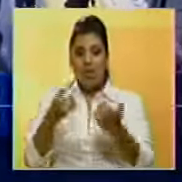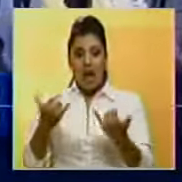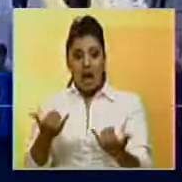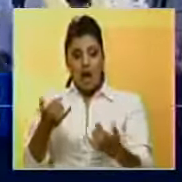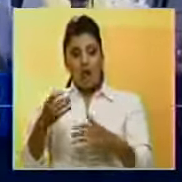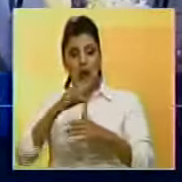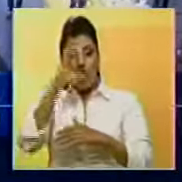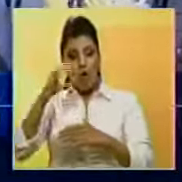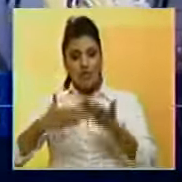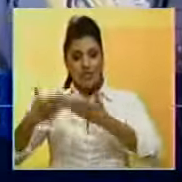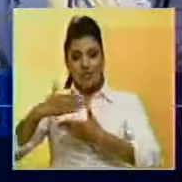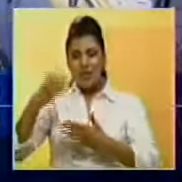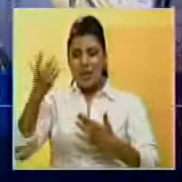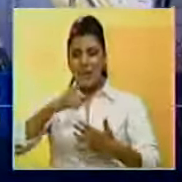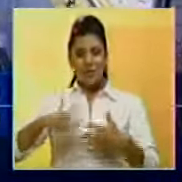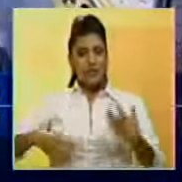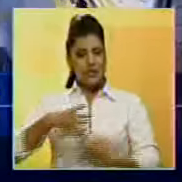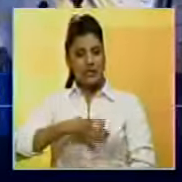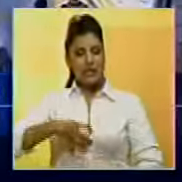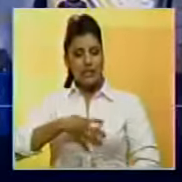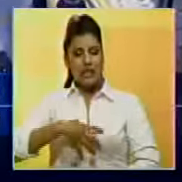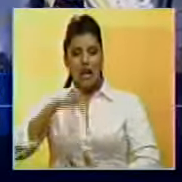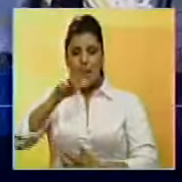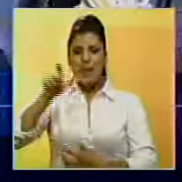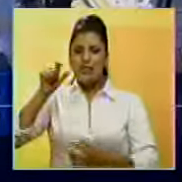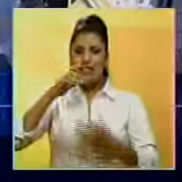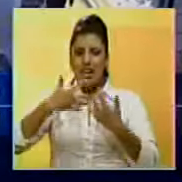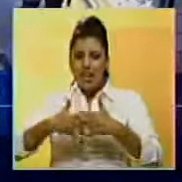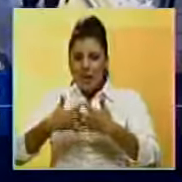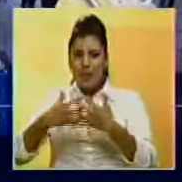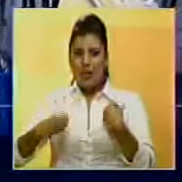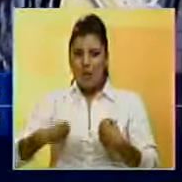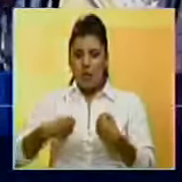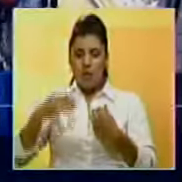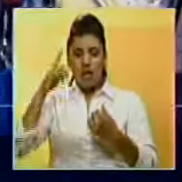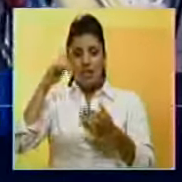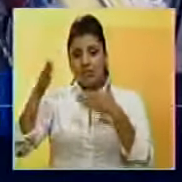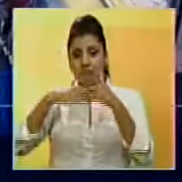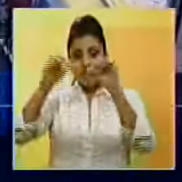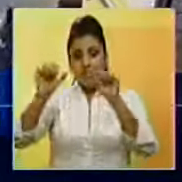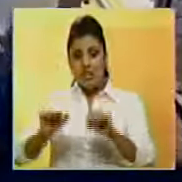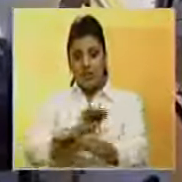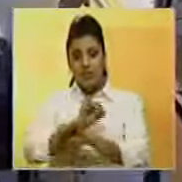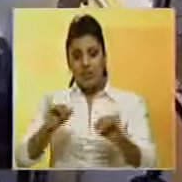Comercio afirma que el clima de incertidumbre que genera coloca a dichas empresas al borde del cierre definitivo.